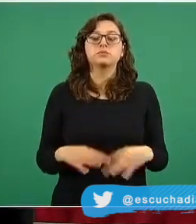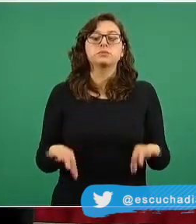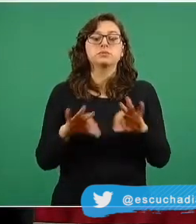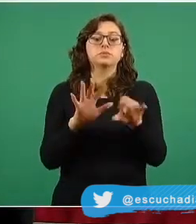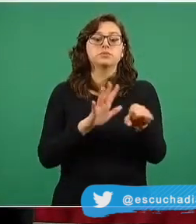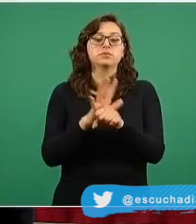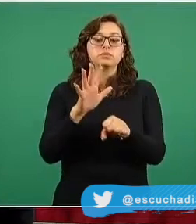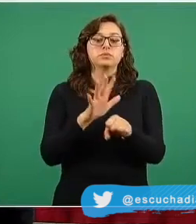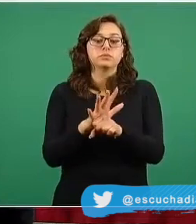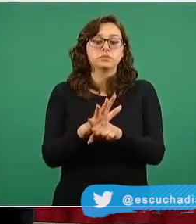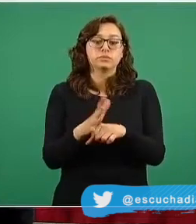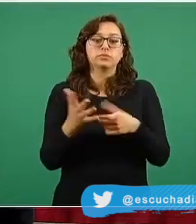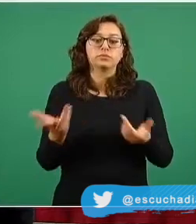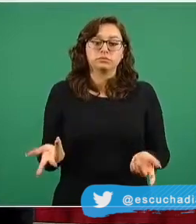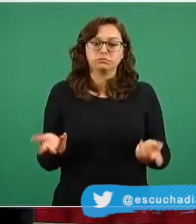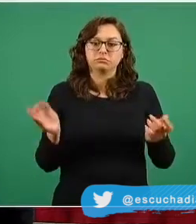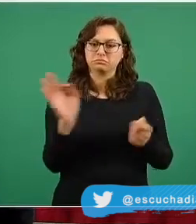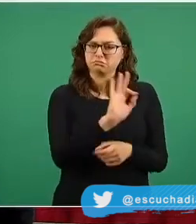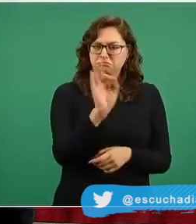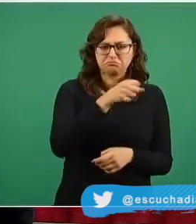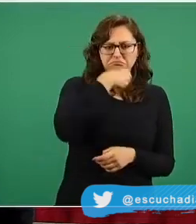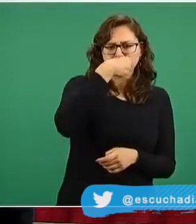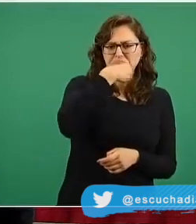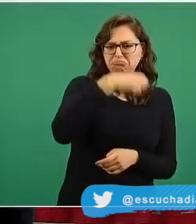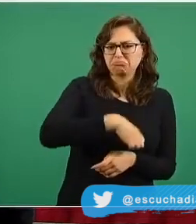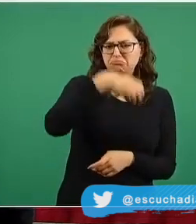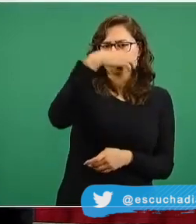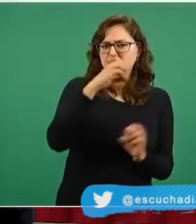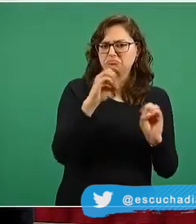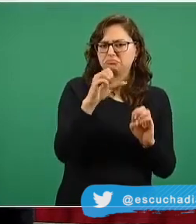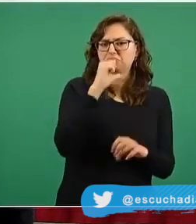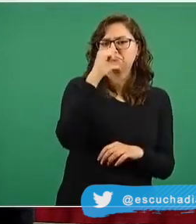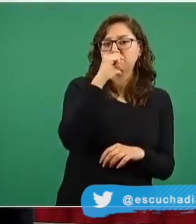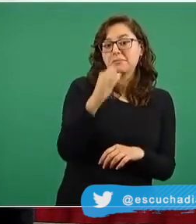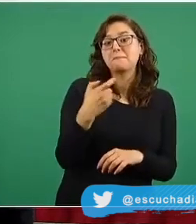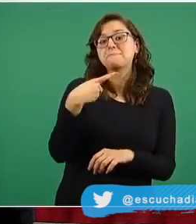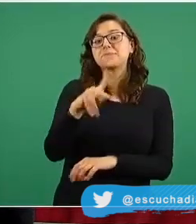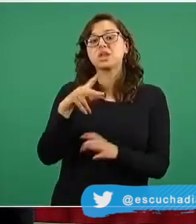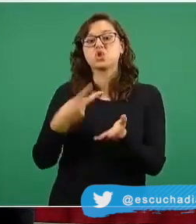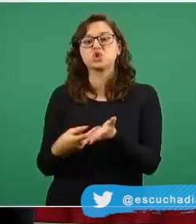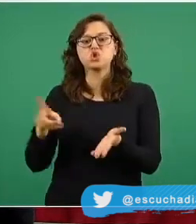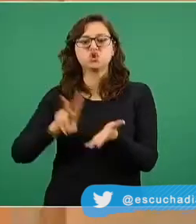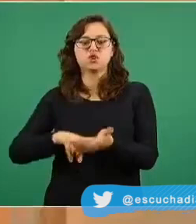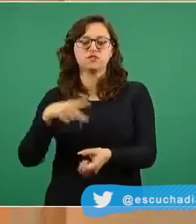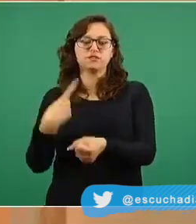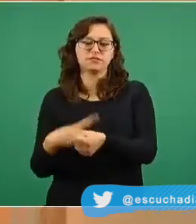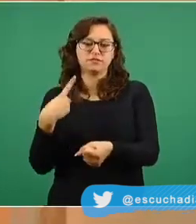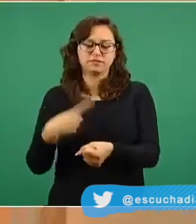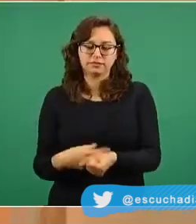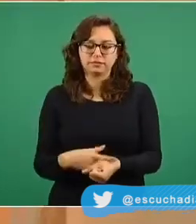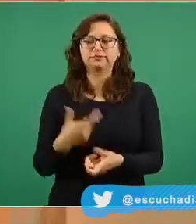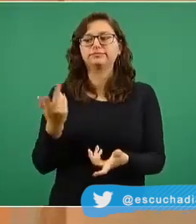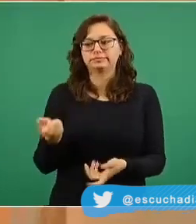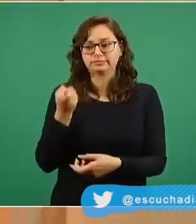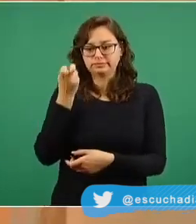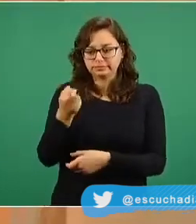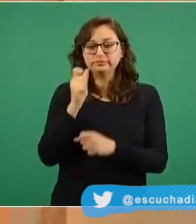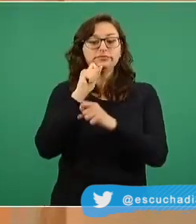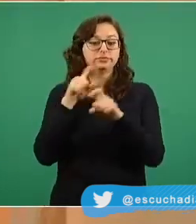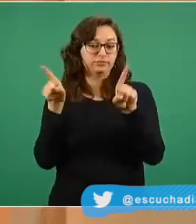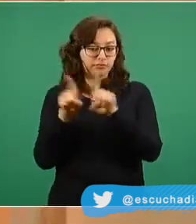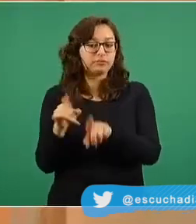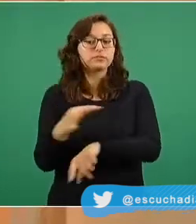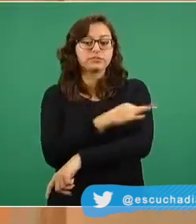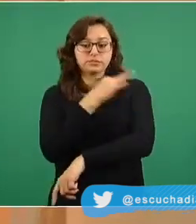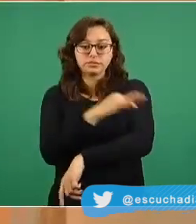existencia de enfermedades que pueden implicar se ha demostrado que implican un riesgo más alto de